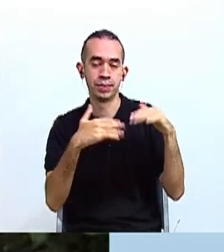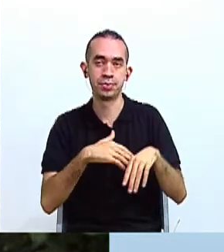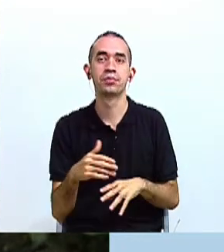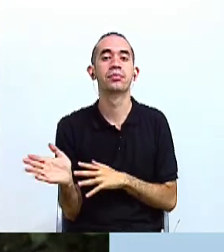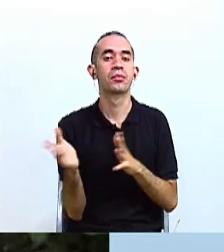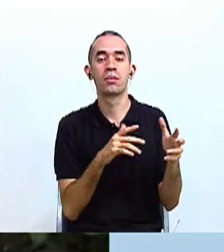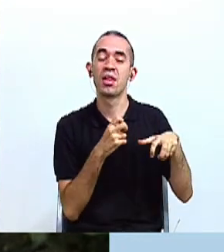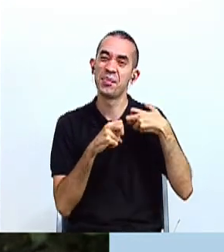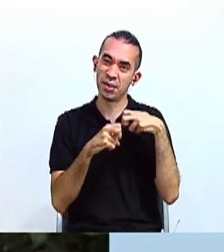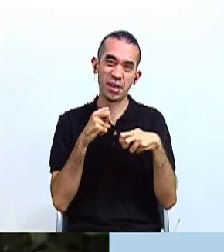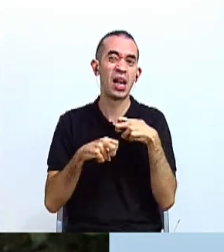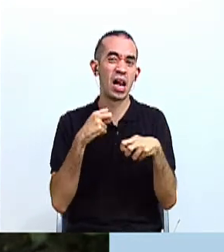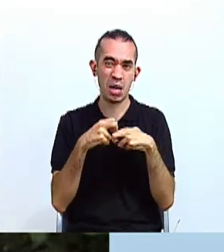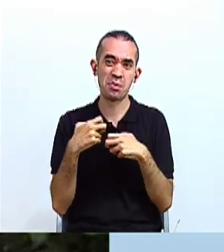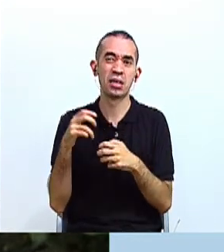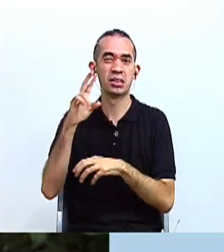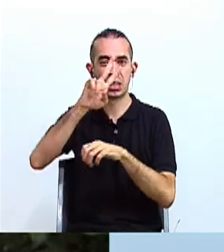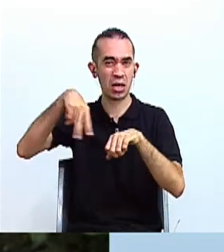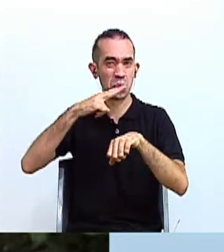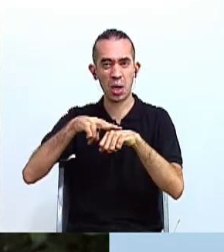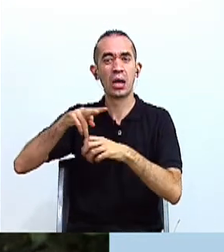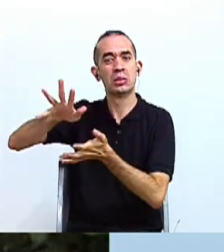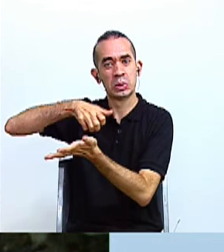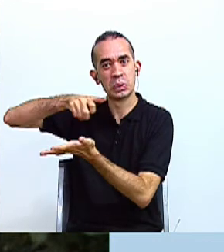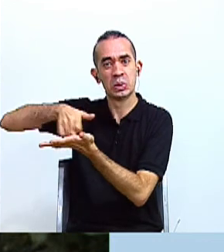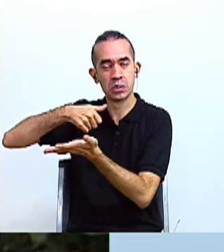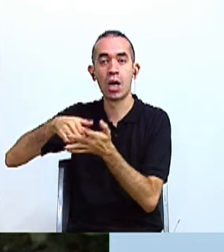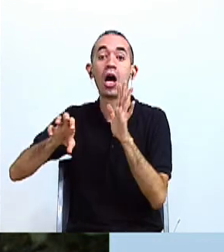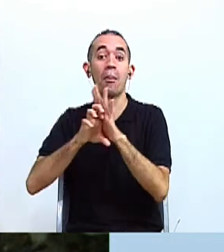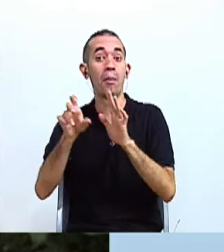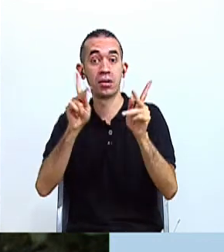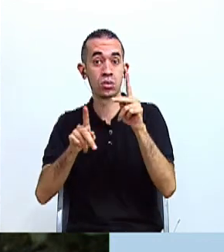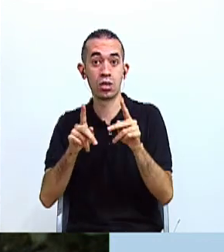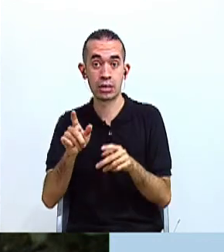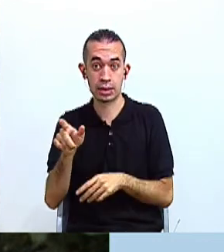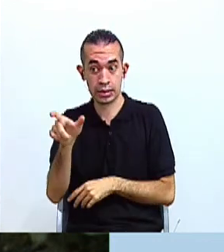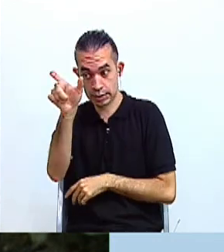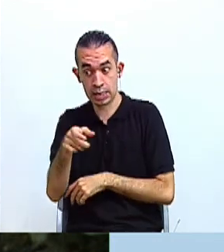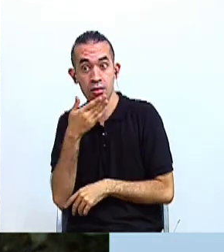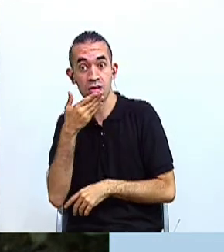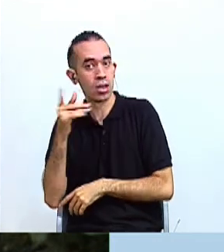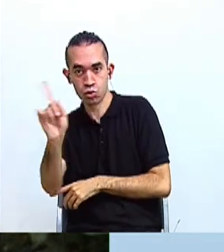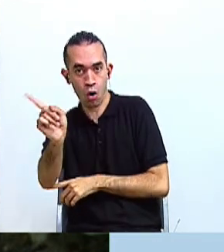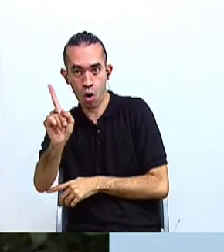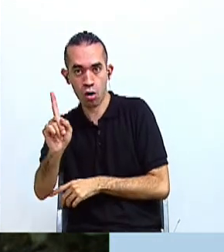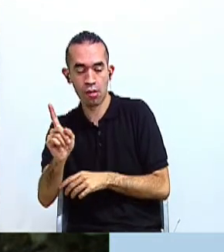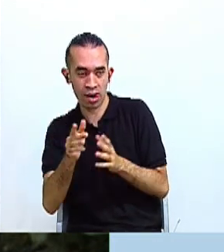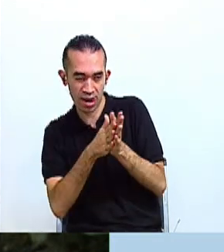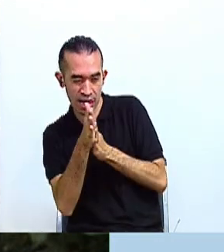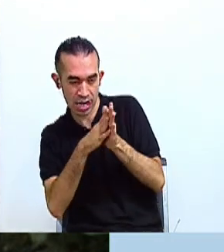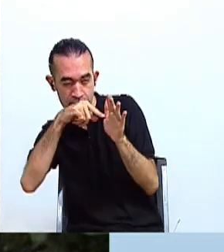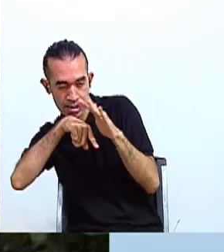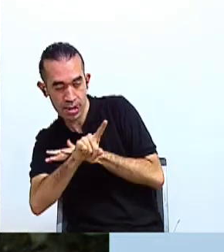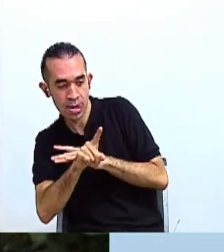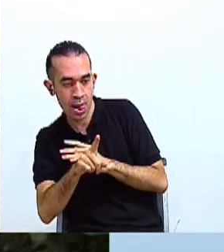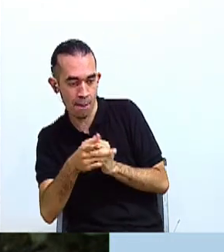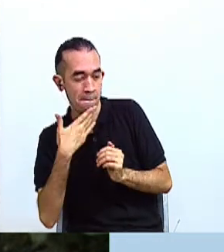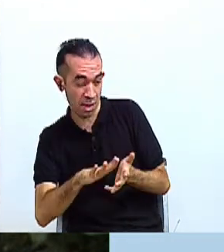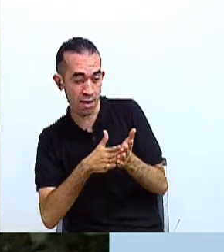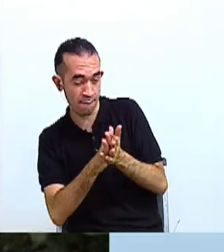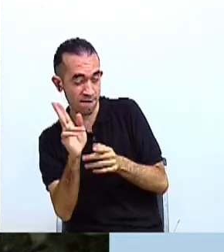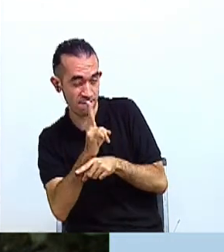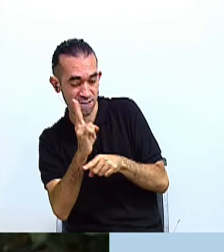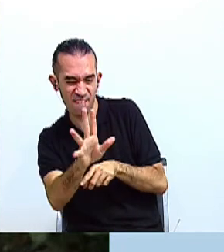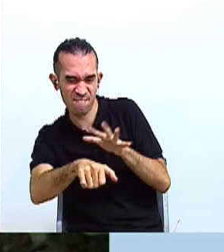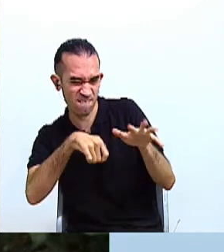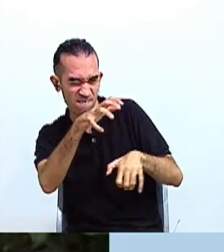los recursos naturales, porque como hemos visto, personas no indígenas han utilizado estas tierras con malos fines, agotando ciertos